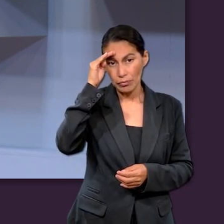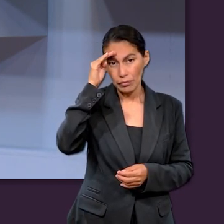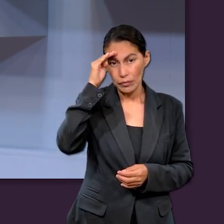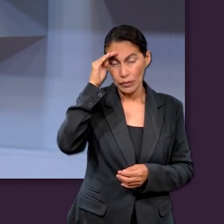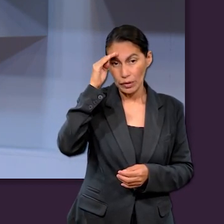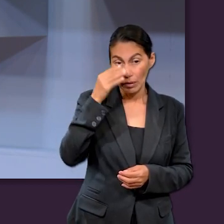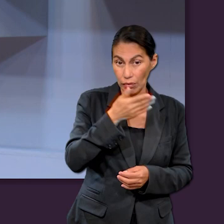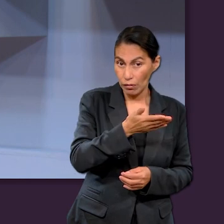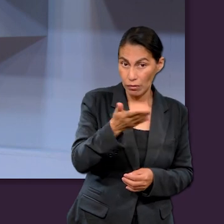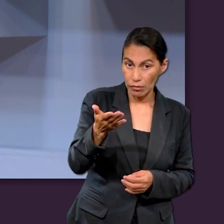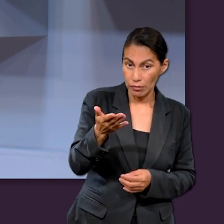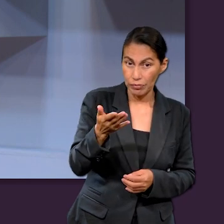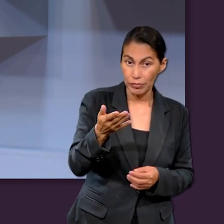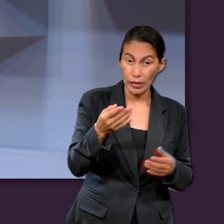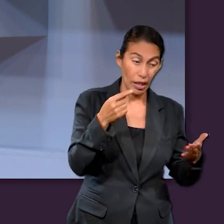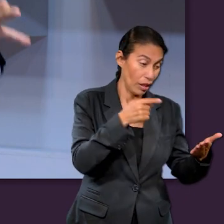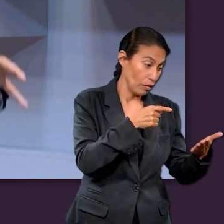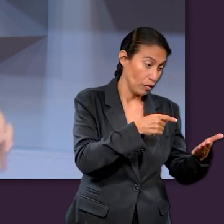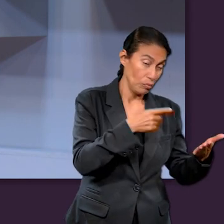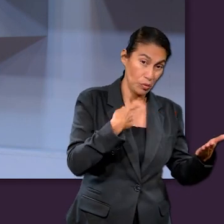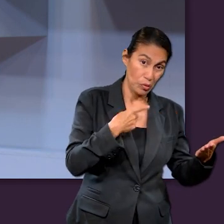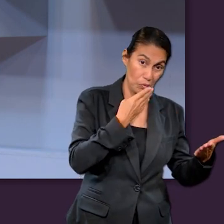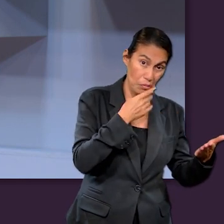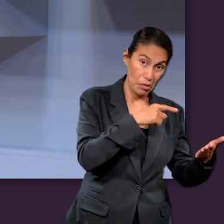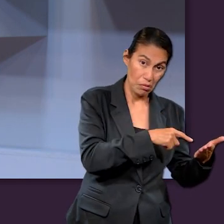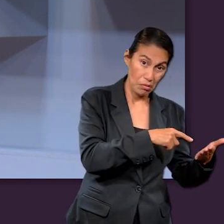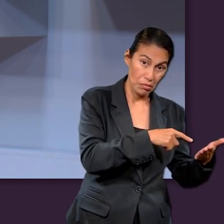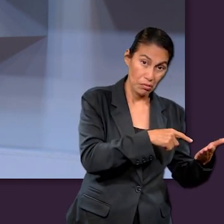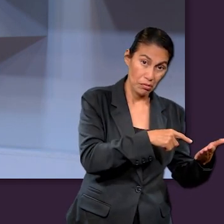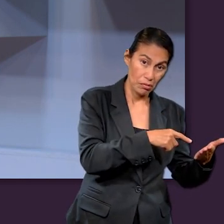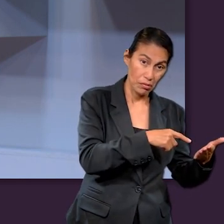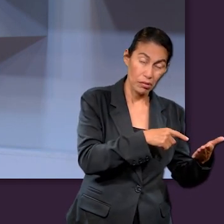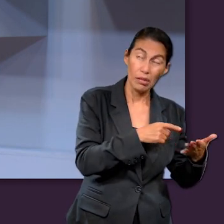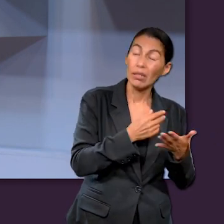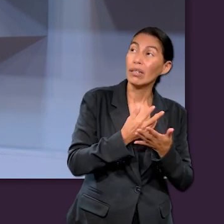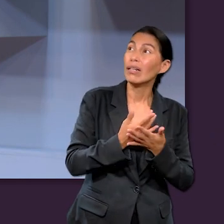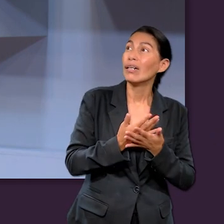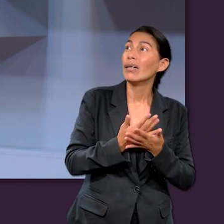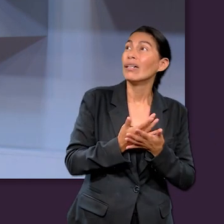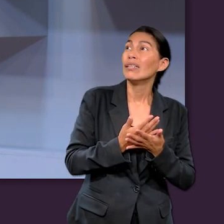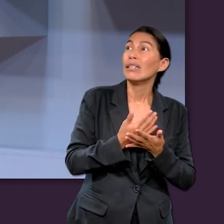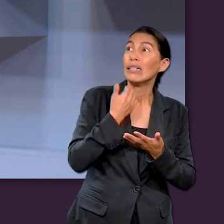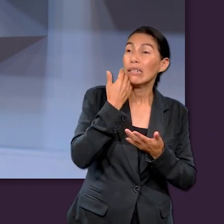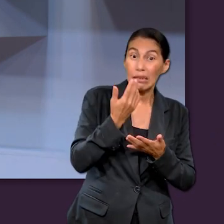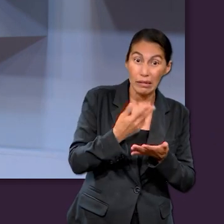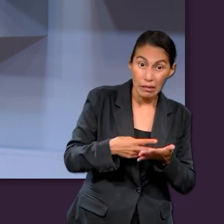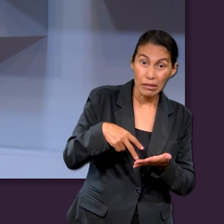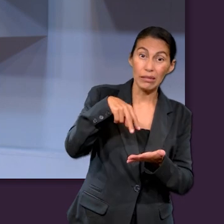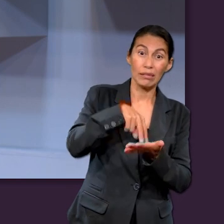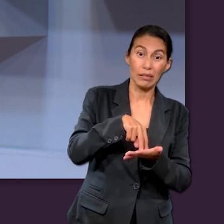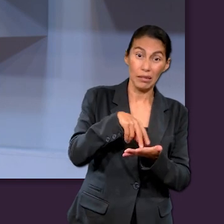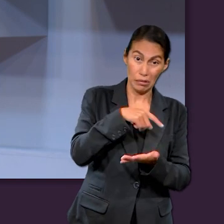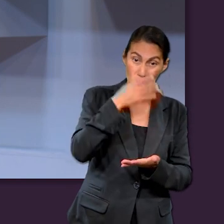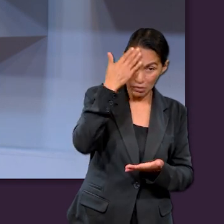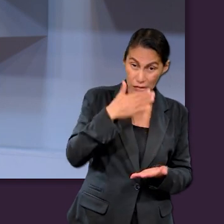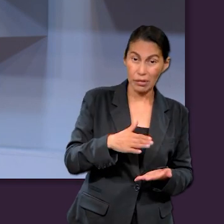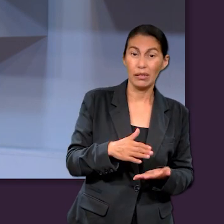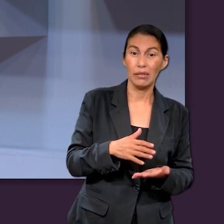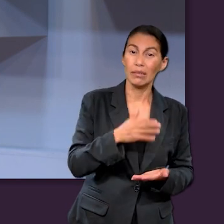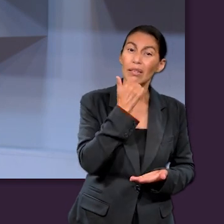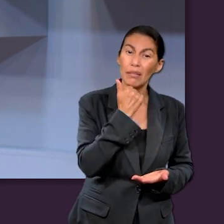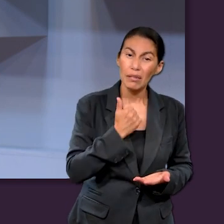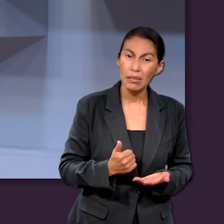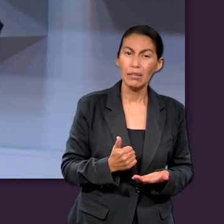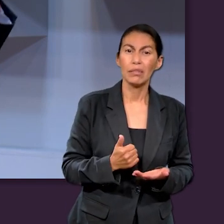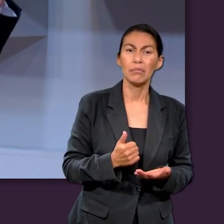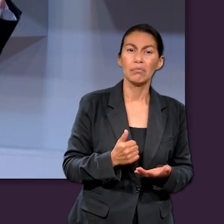de que ellos en su momento tuvieron la esperanza, la resurrección como lo mostró